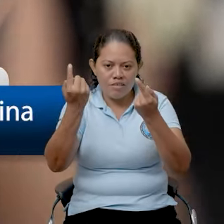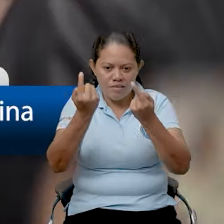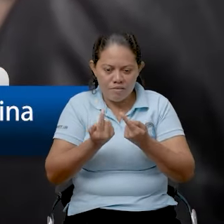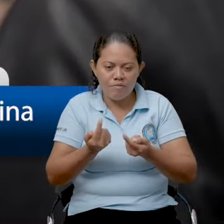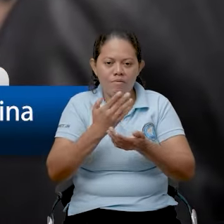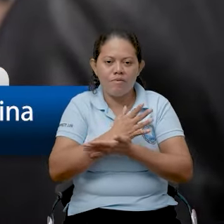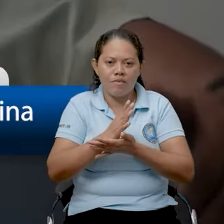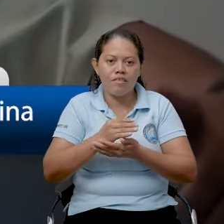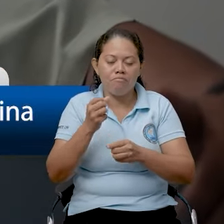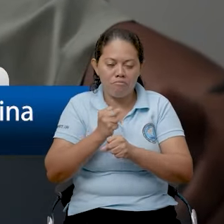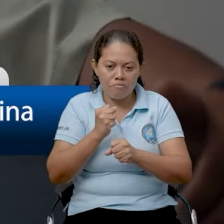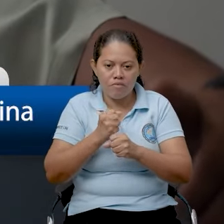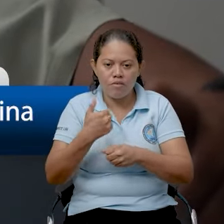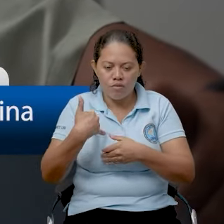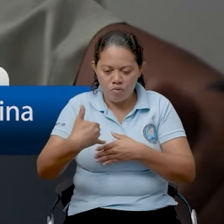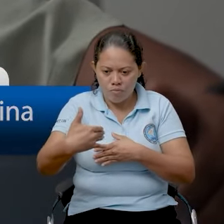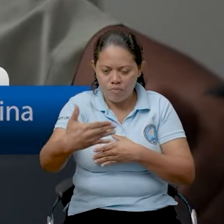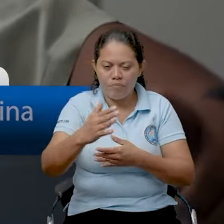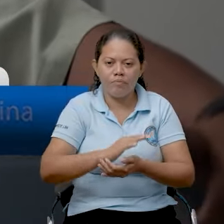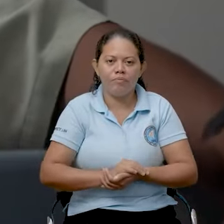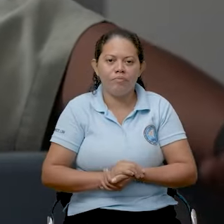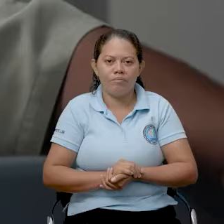estado haciendo Nicaragua.